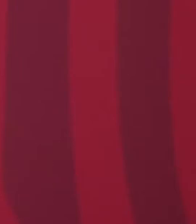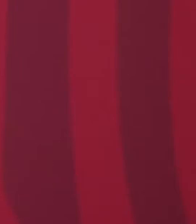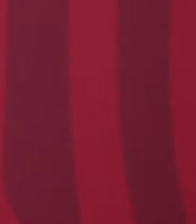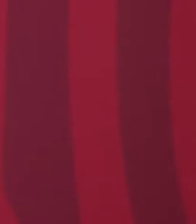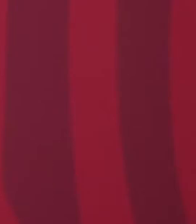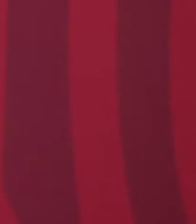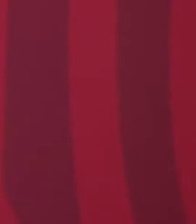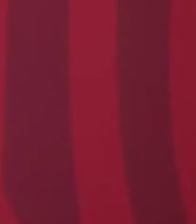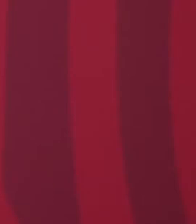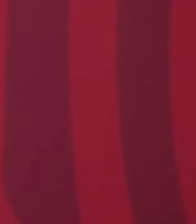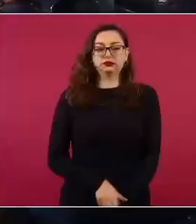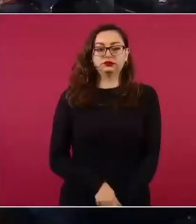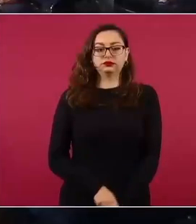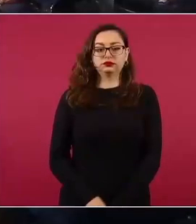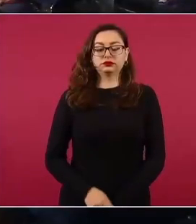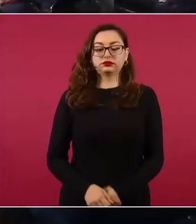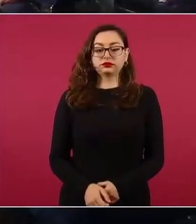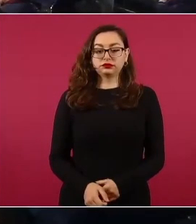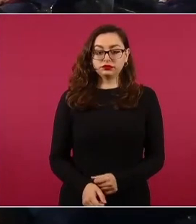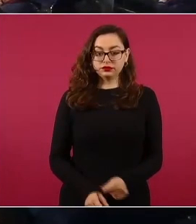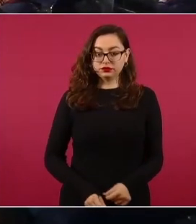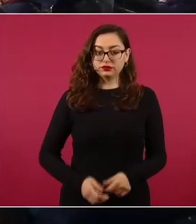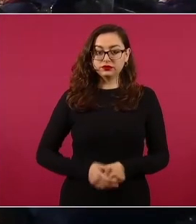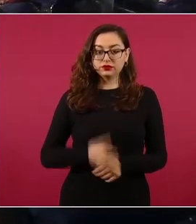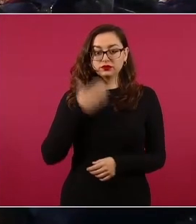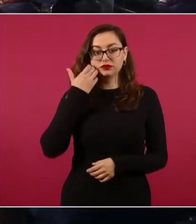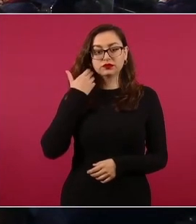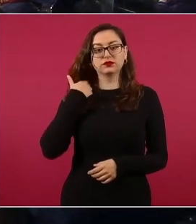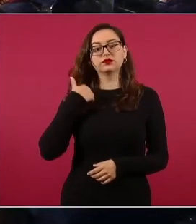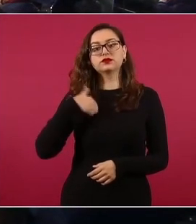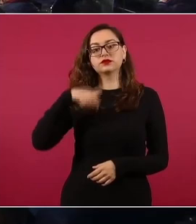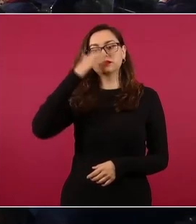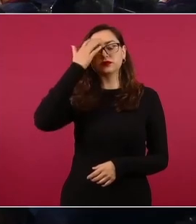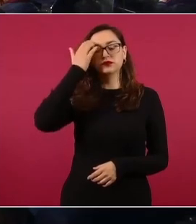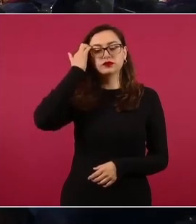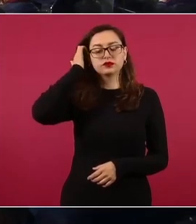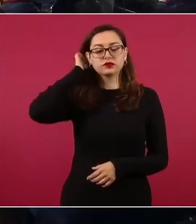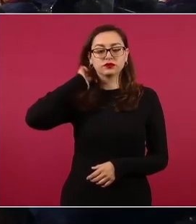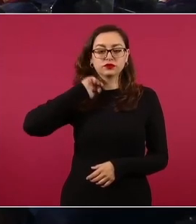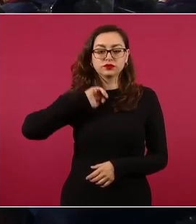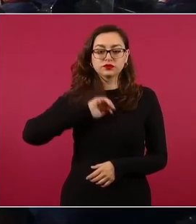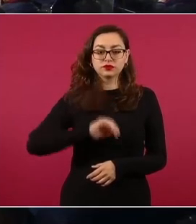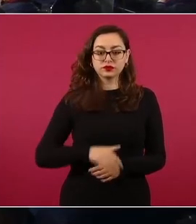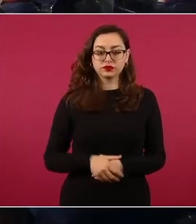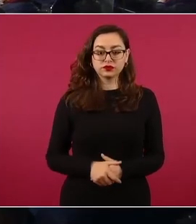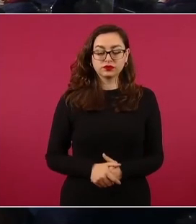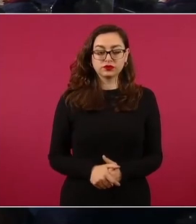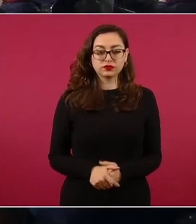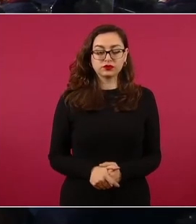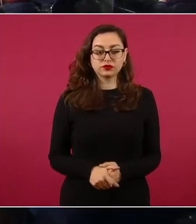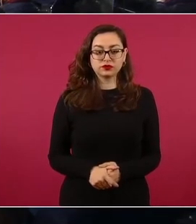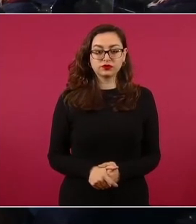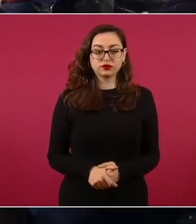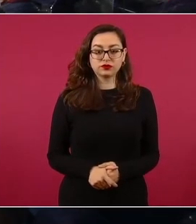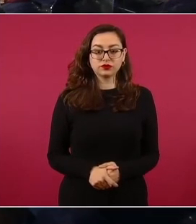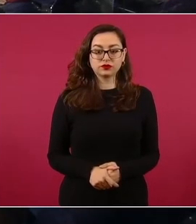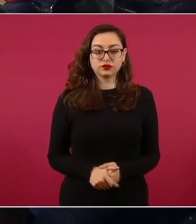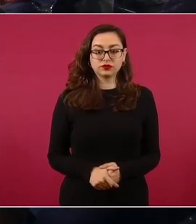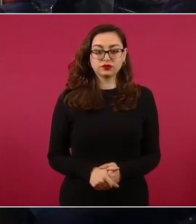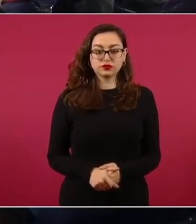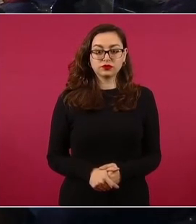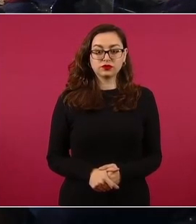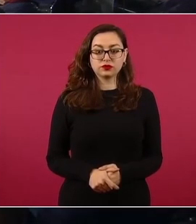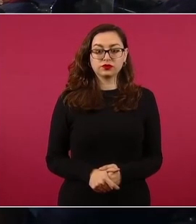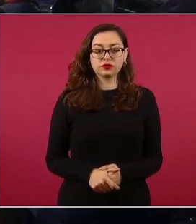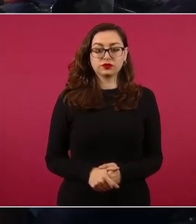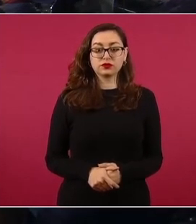Pero Porfirio Díaz, como es de los